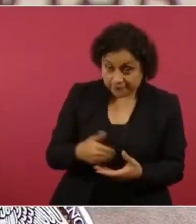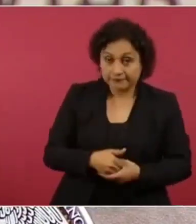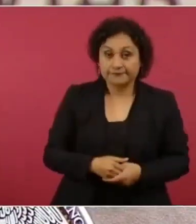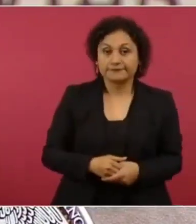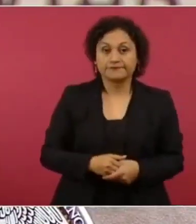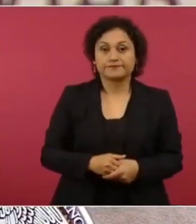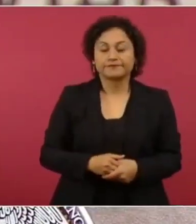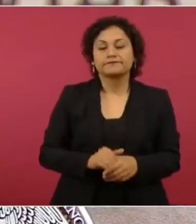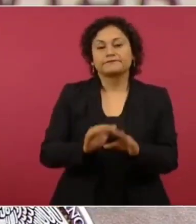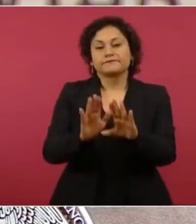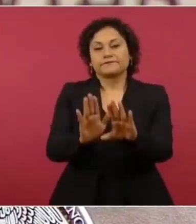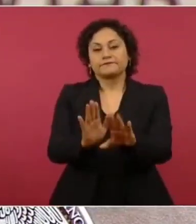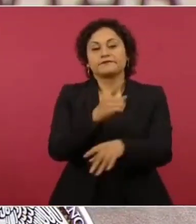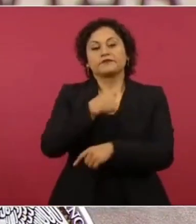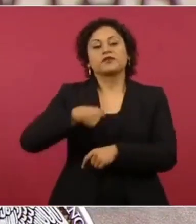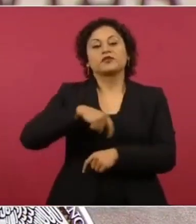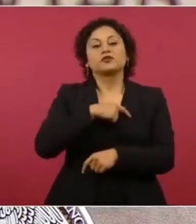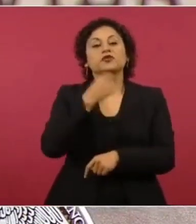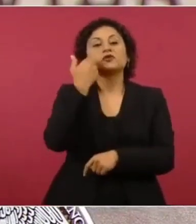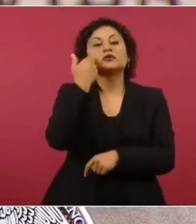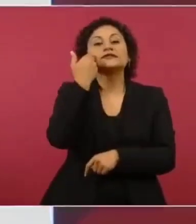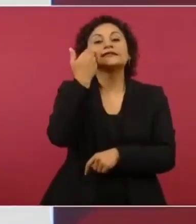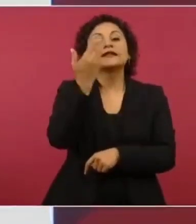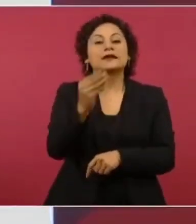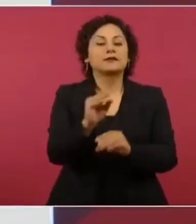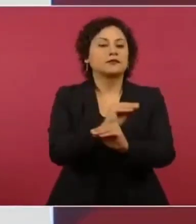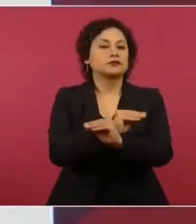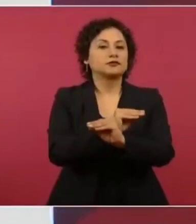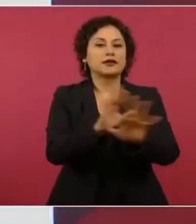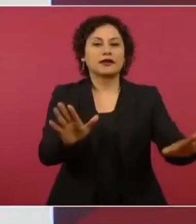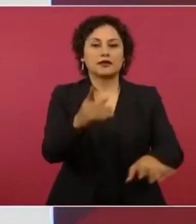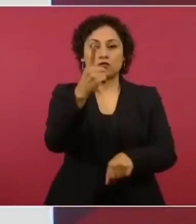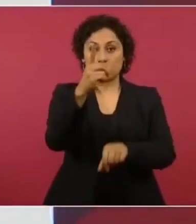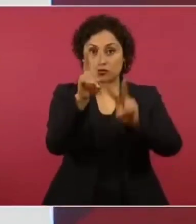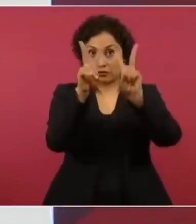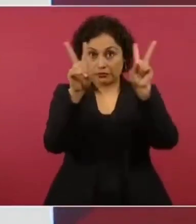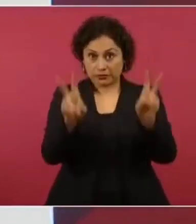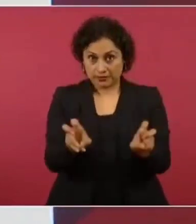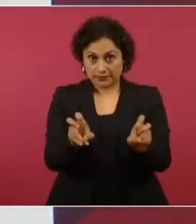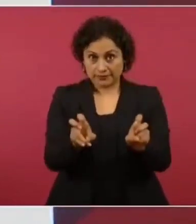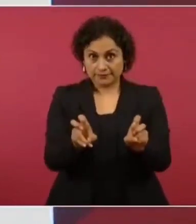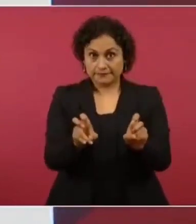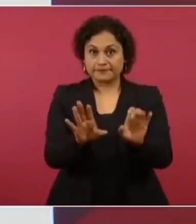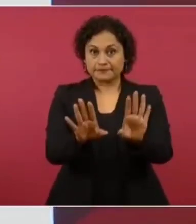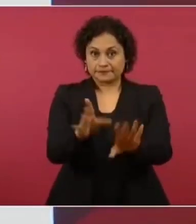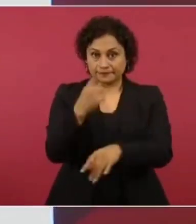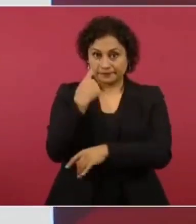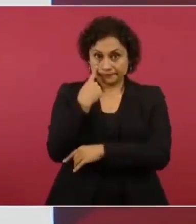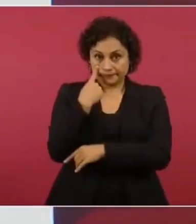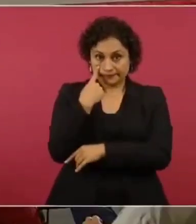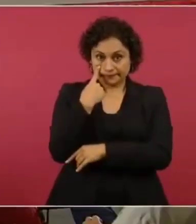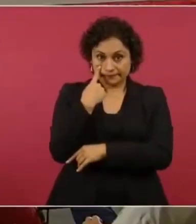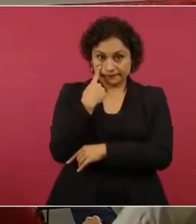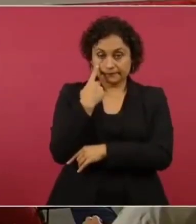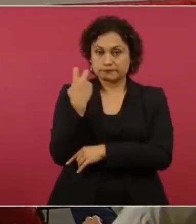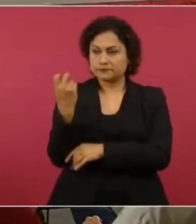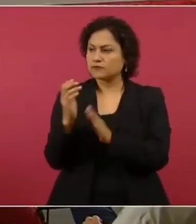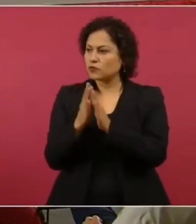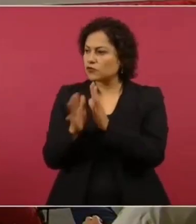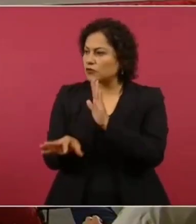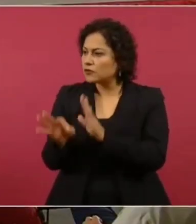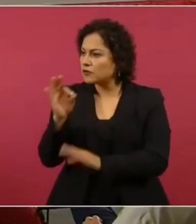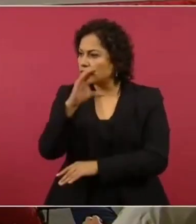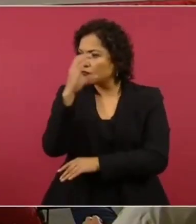Quisiéramos recalcar una cosa de suma importancia. Esto, me pasan por favor las